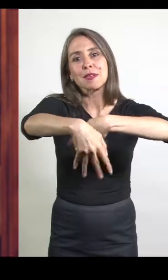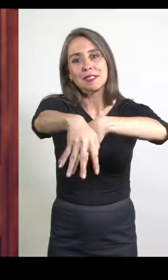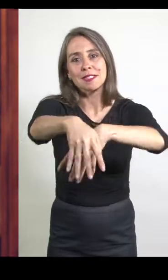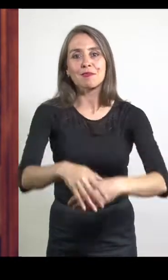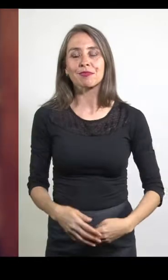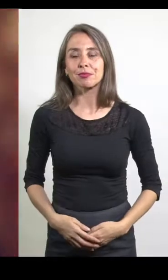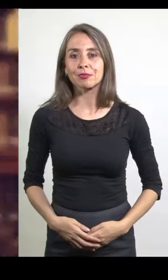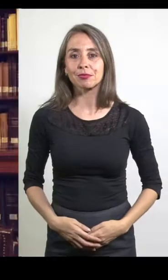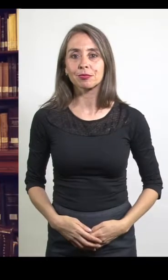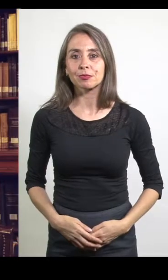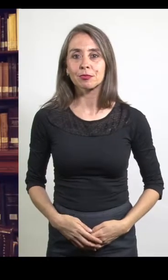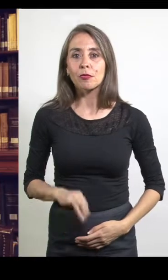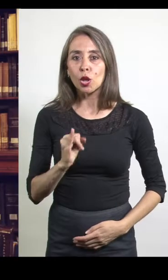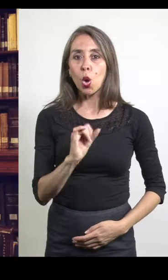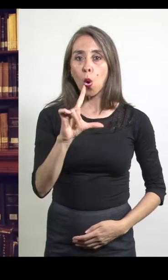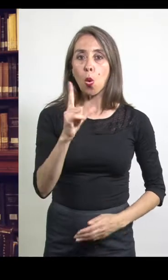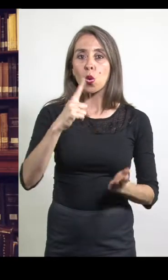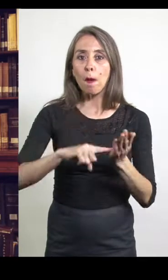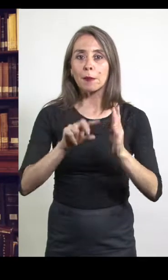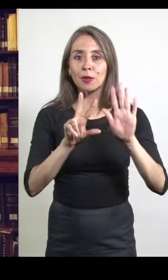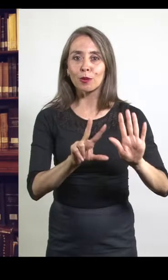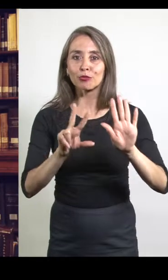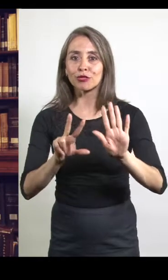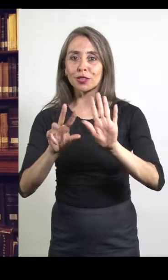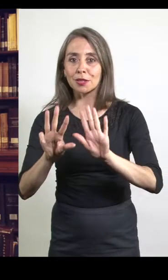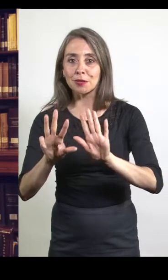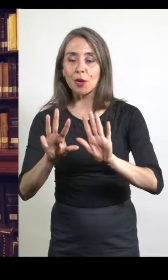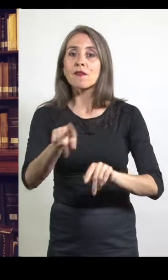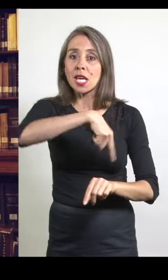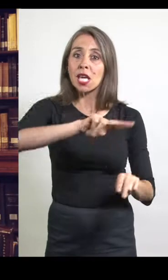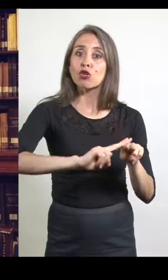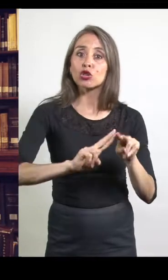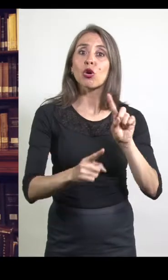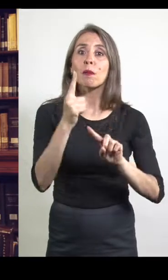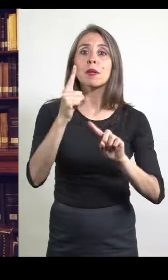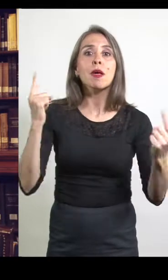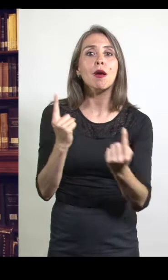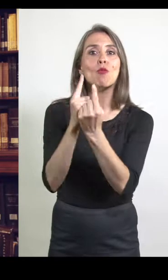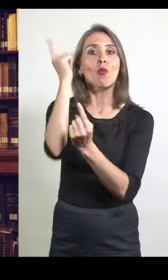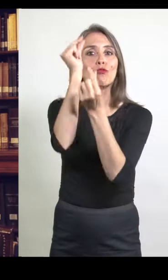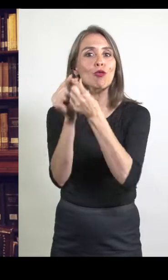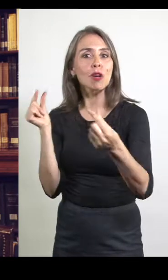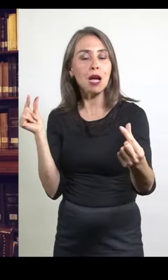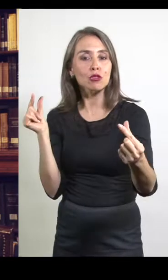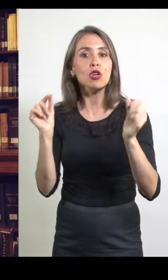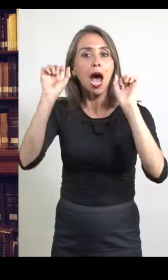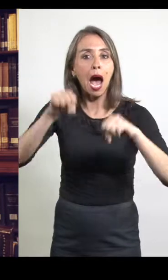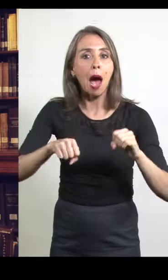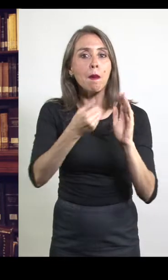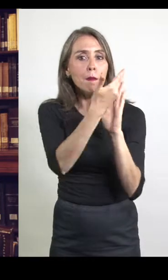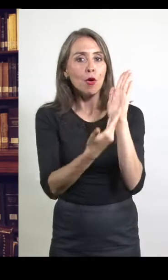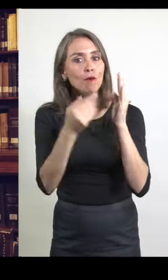acontecimientos. En julio de 1889 realizaron su primera convención nacional, aprobando su